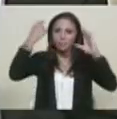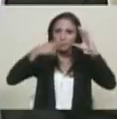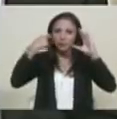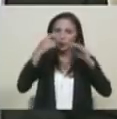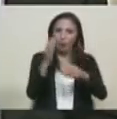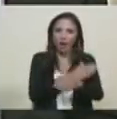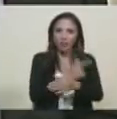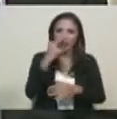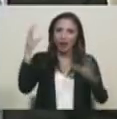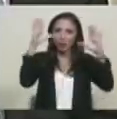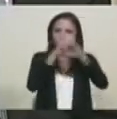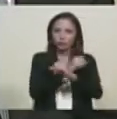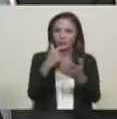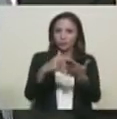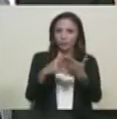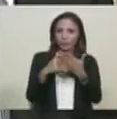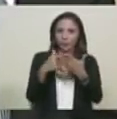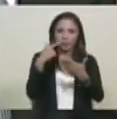que me mostraste anoche.